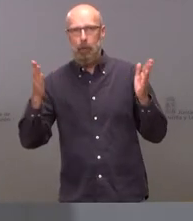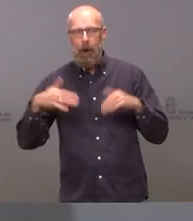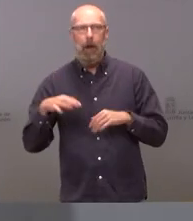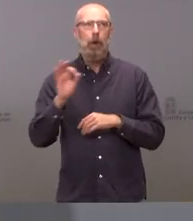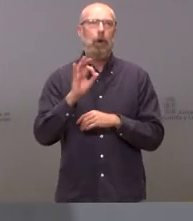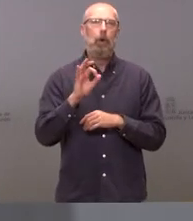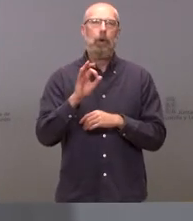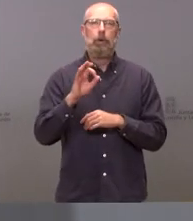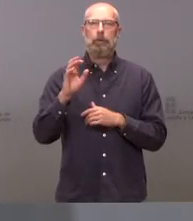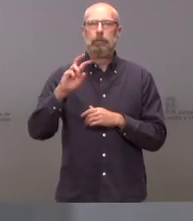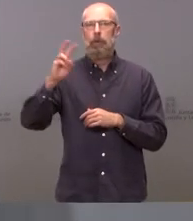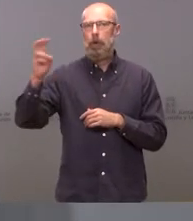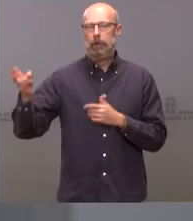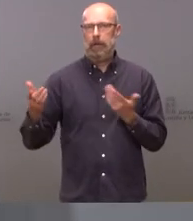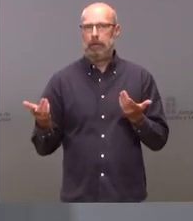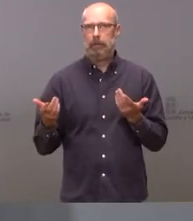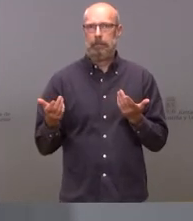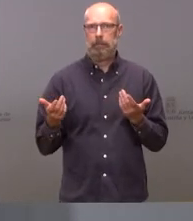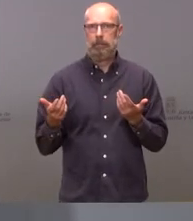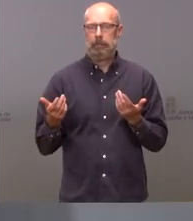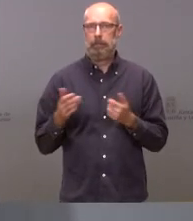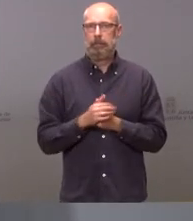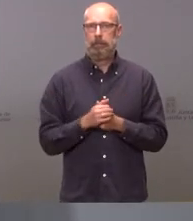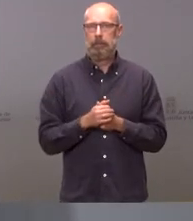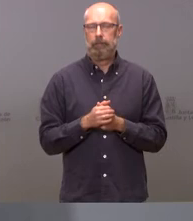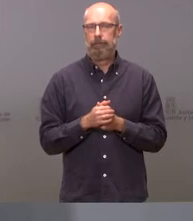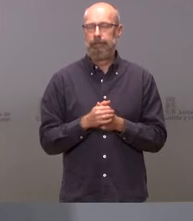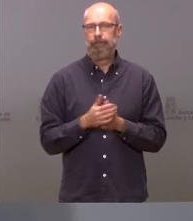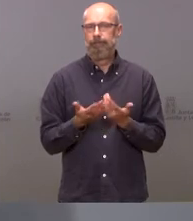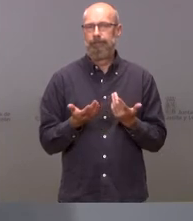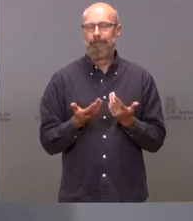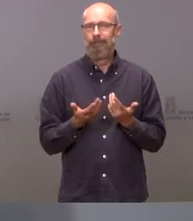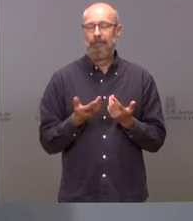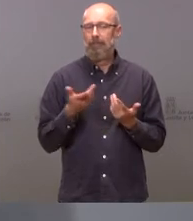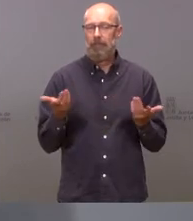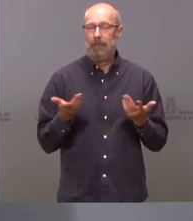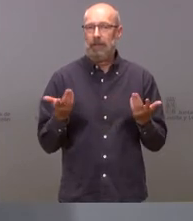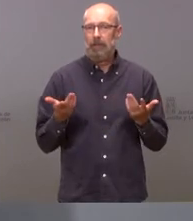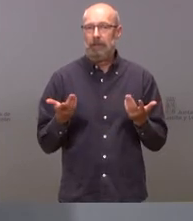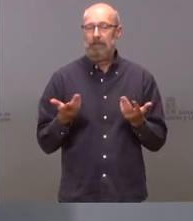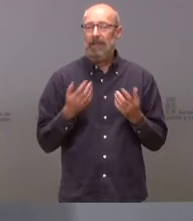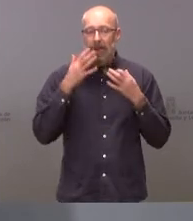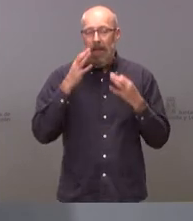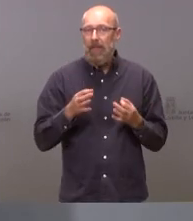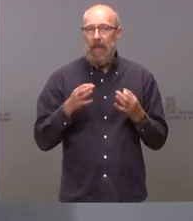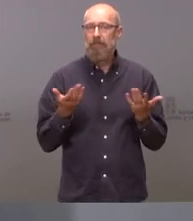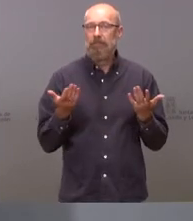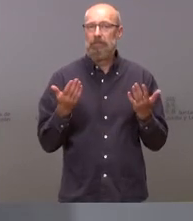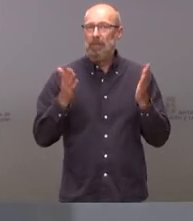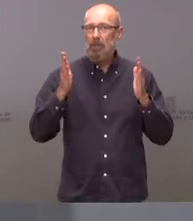puedes hacer tú el repaso casi mejor y que lo has hecho bien esta mañana es una ausencia de